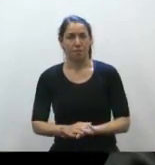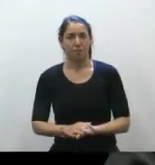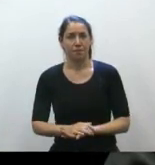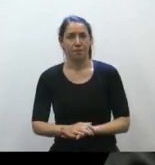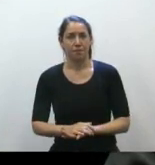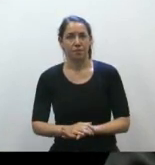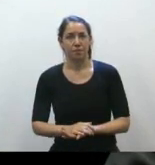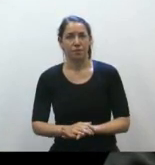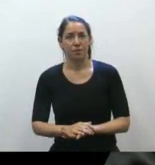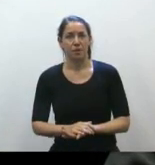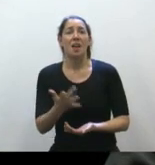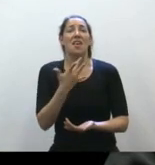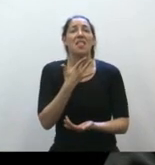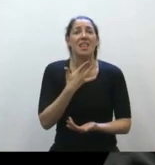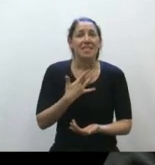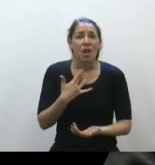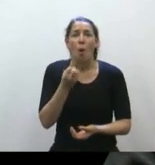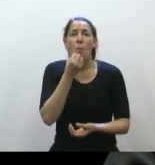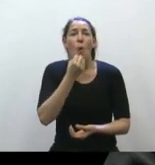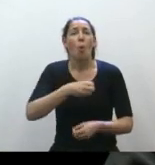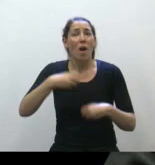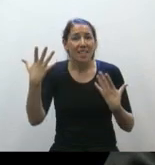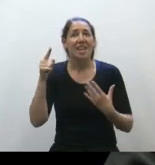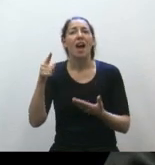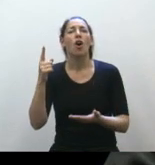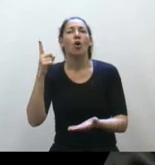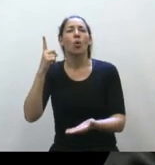¿Cualquier deseo justifica la eliminación de la vida del niño?